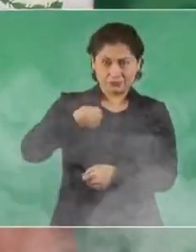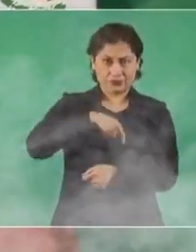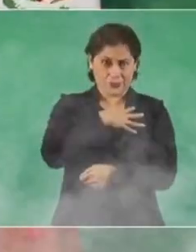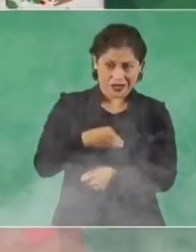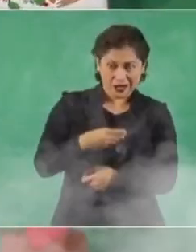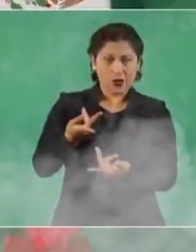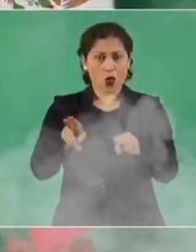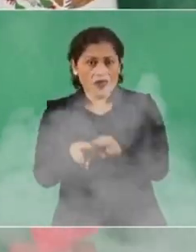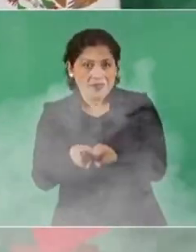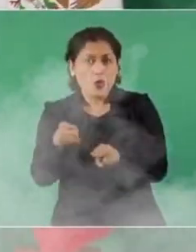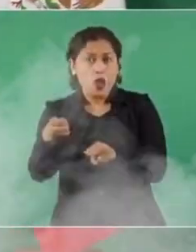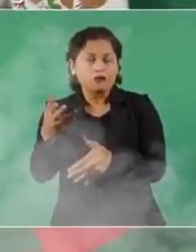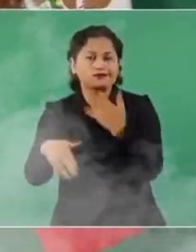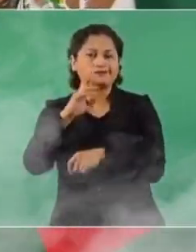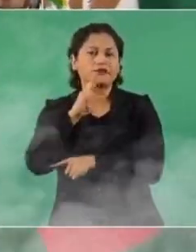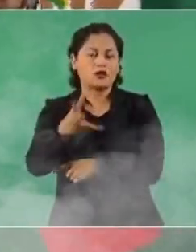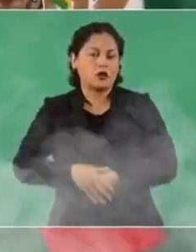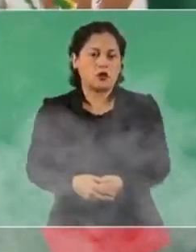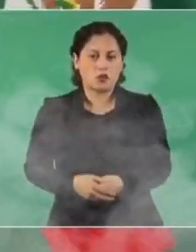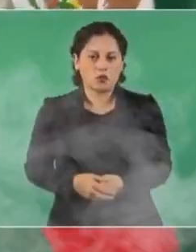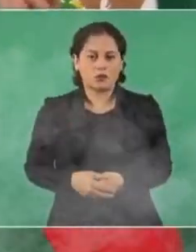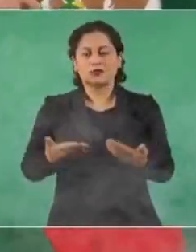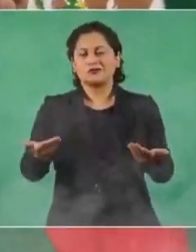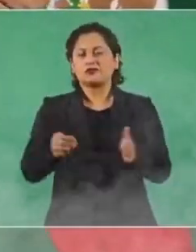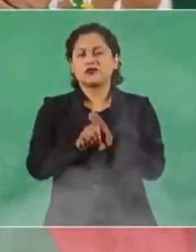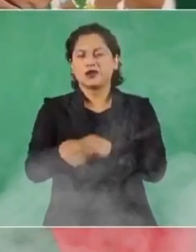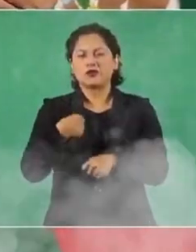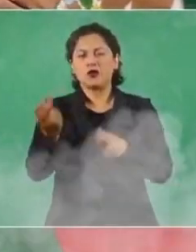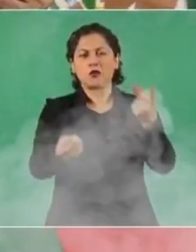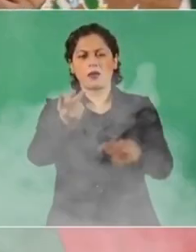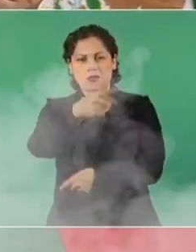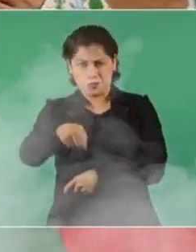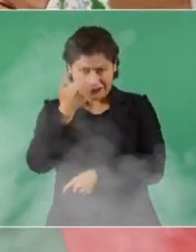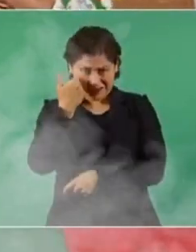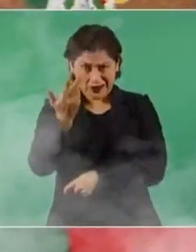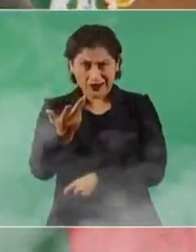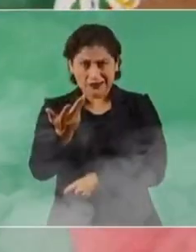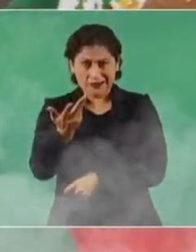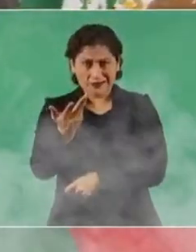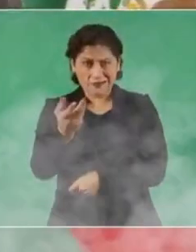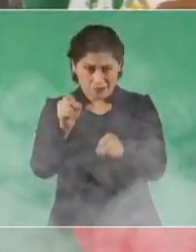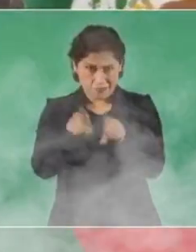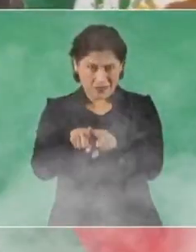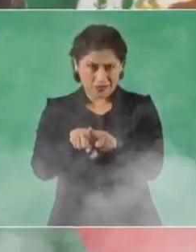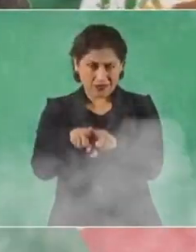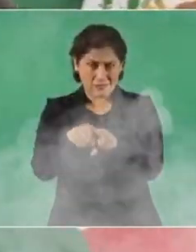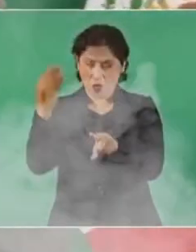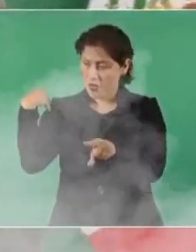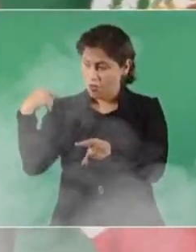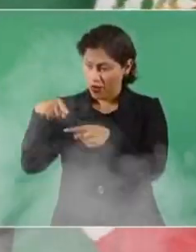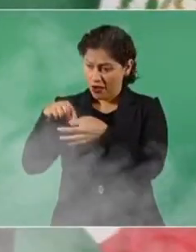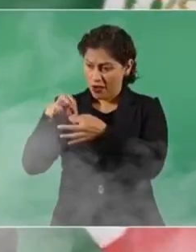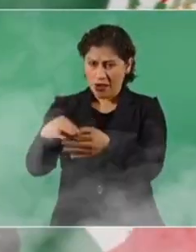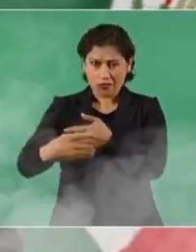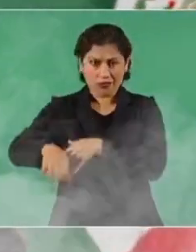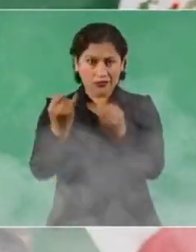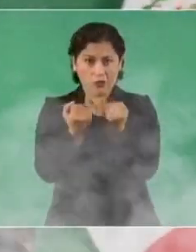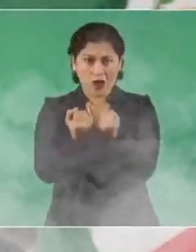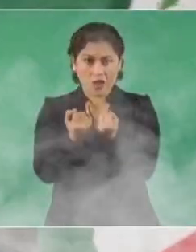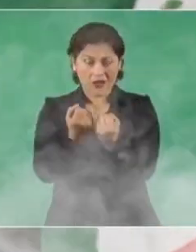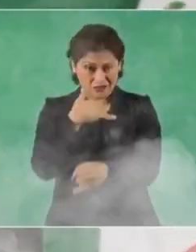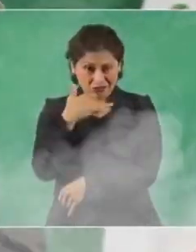o quién quiere que prevalezca en el futuro la corrupción,